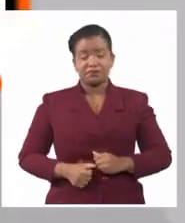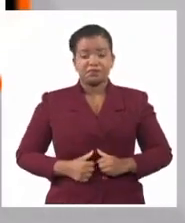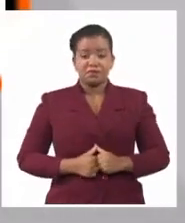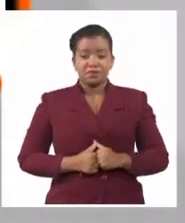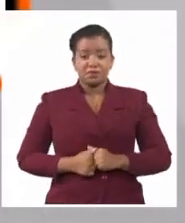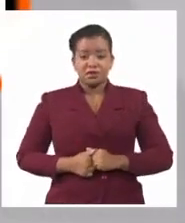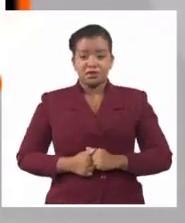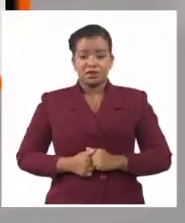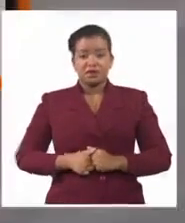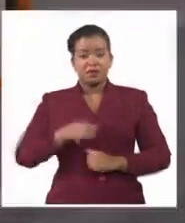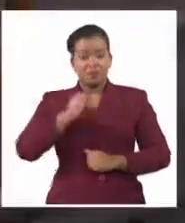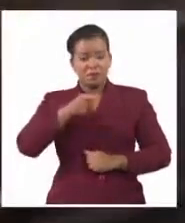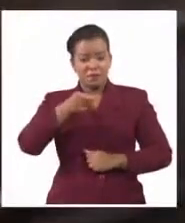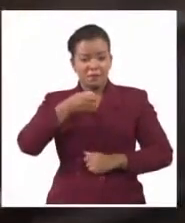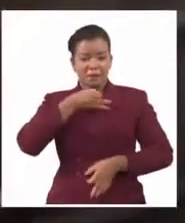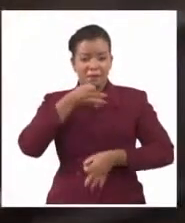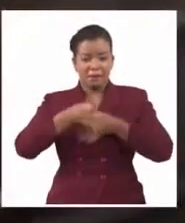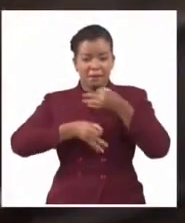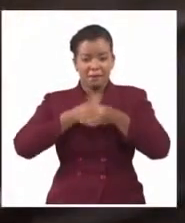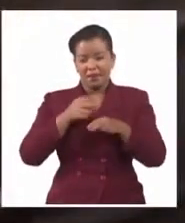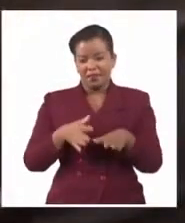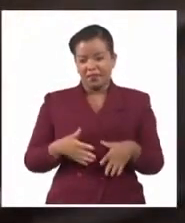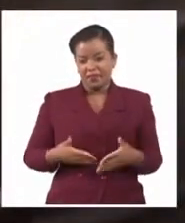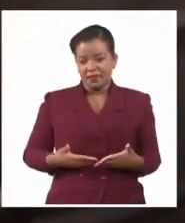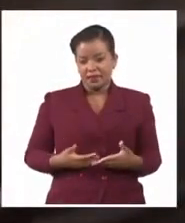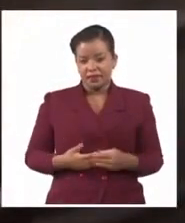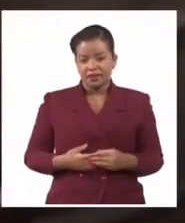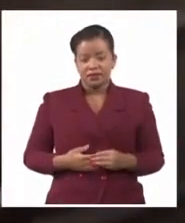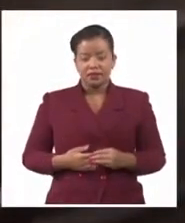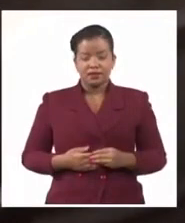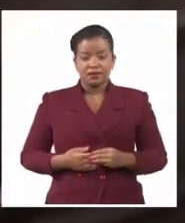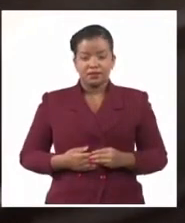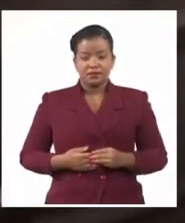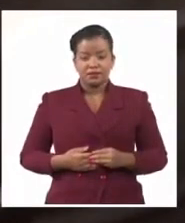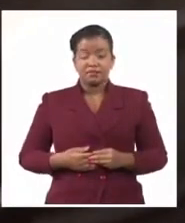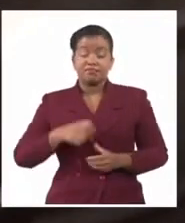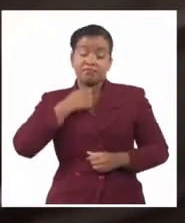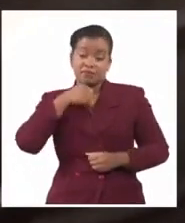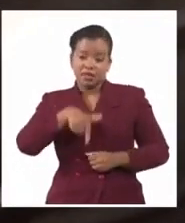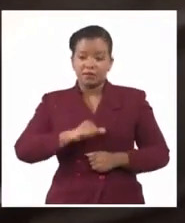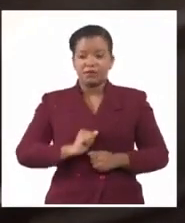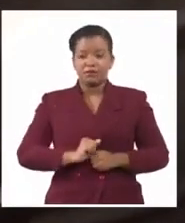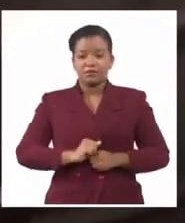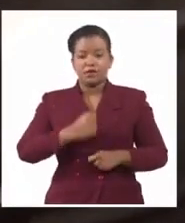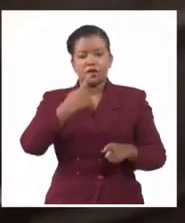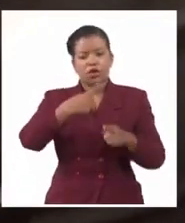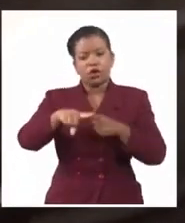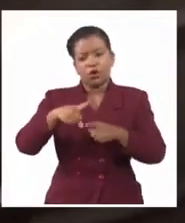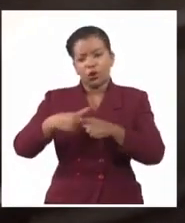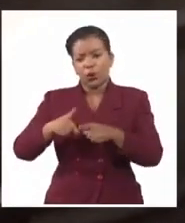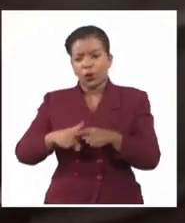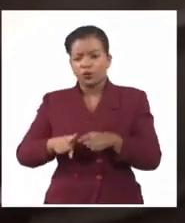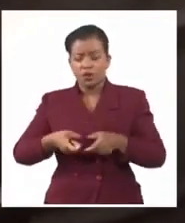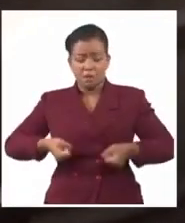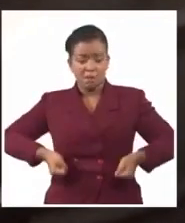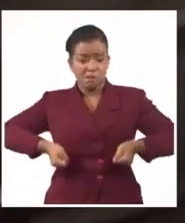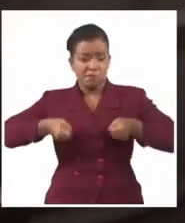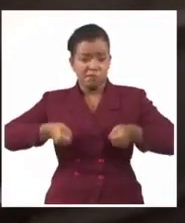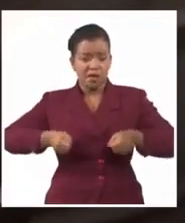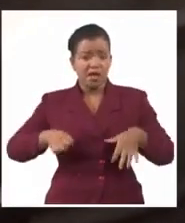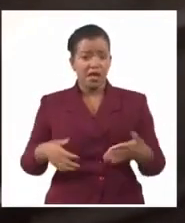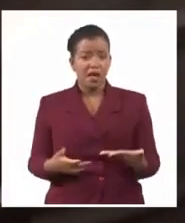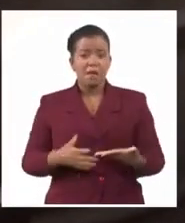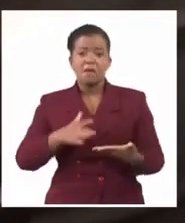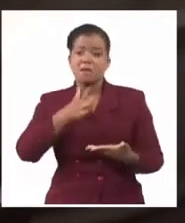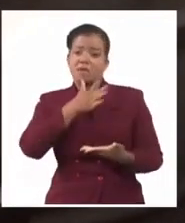cordobés, de que no hay equipos que se catalogan como un fin